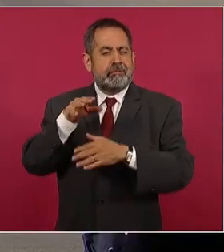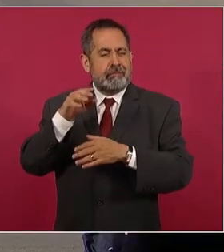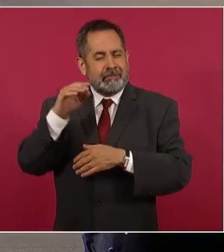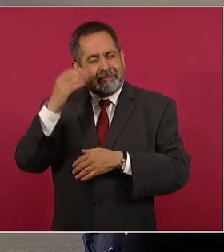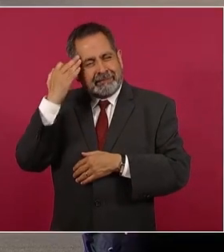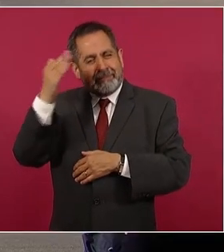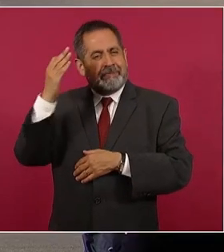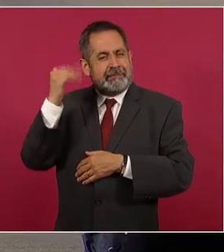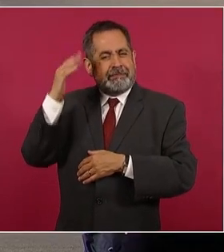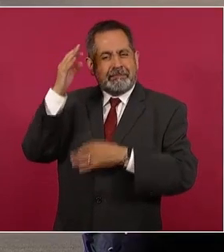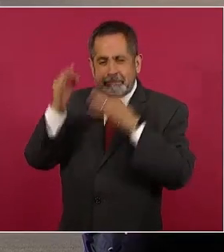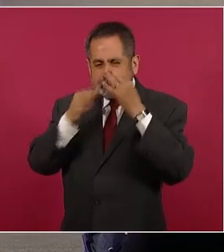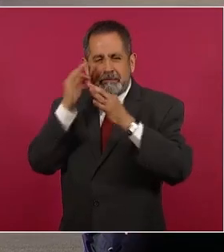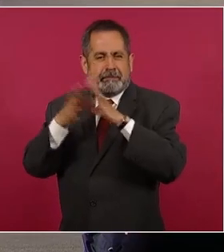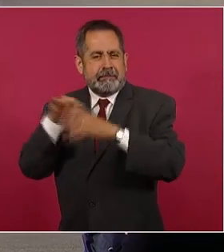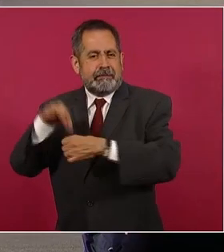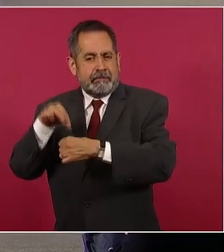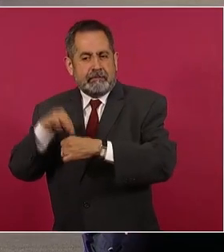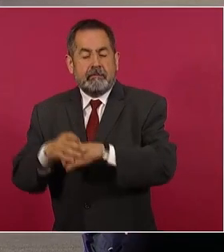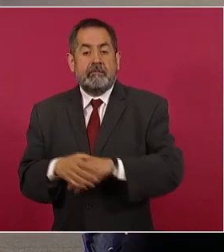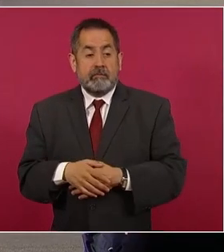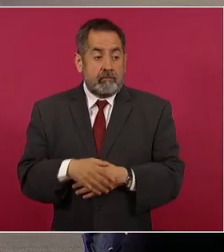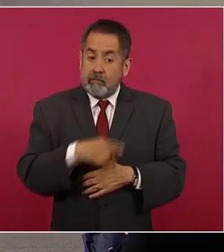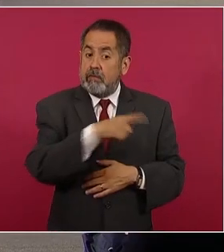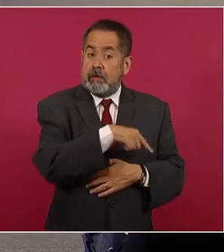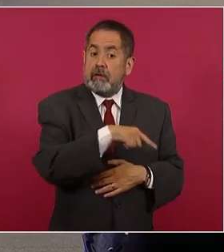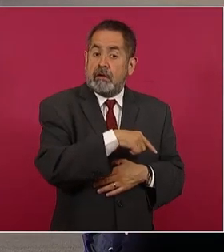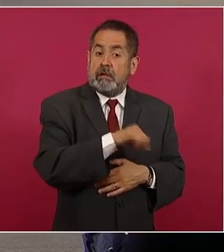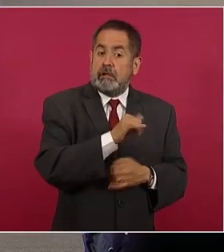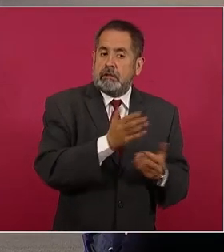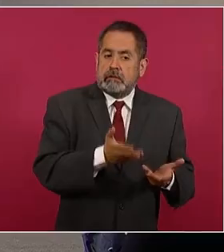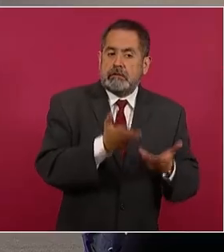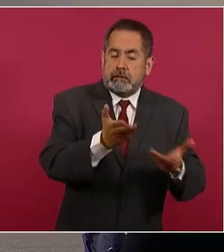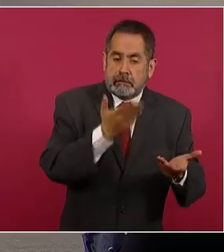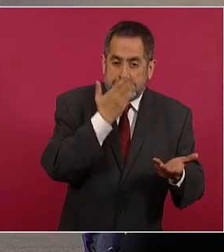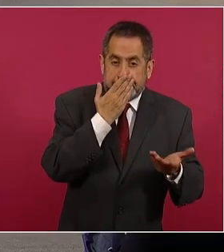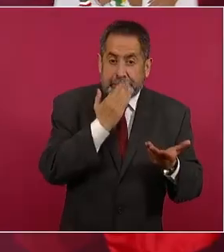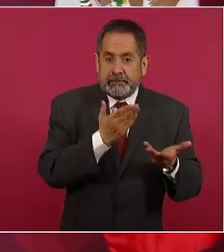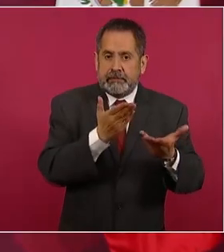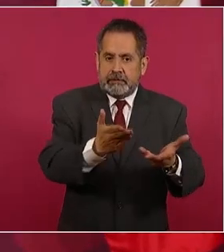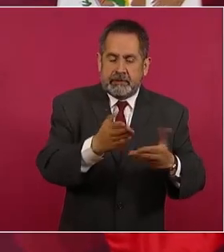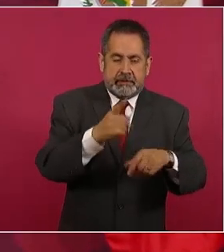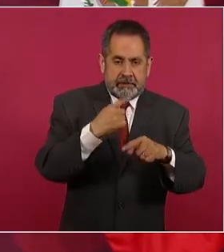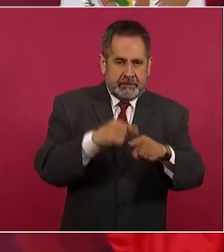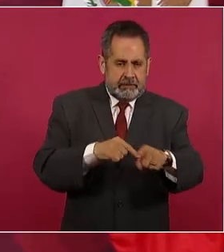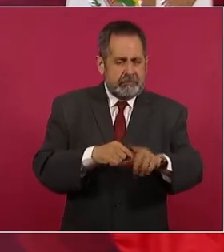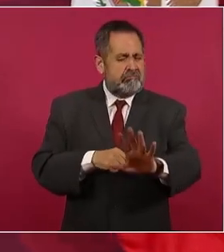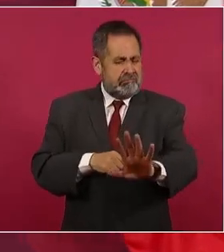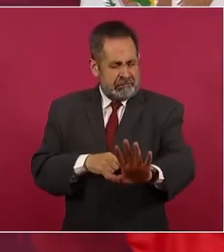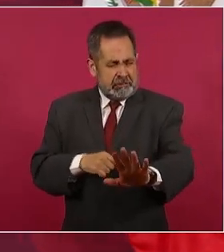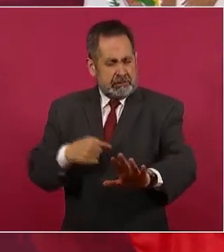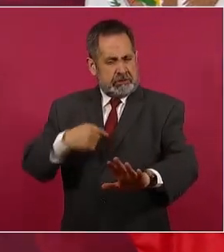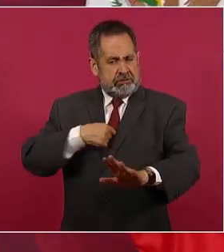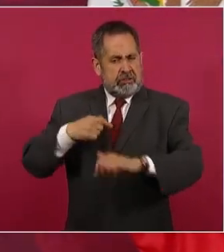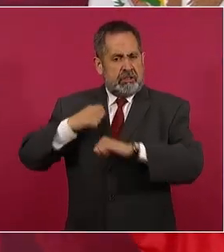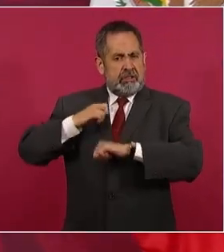Primero le fueron ofrecer de que ellos se encargaban